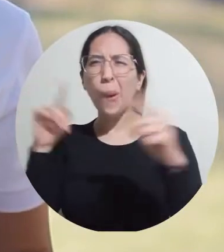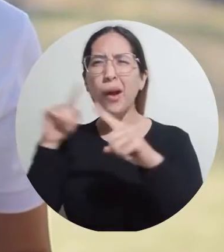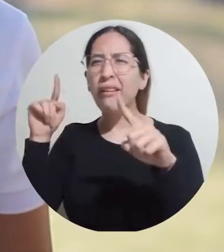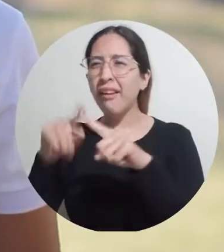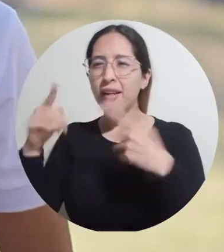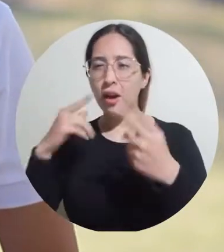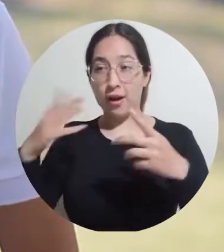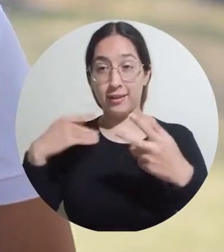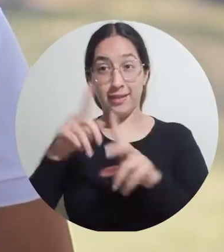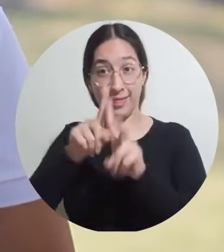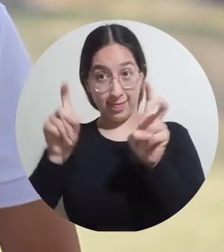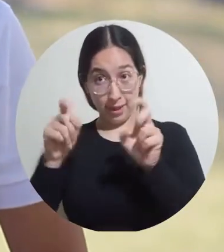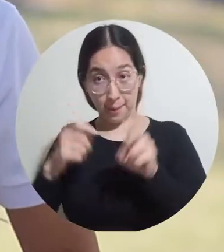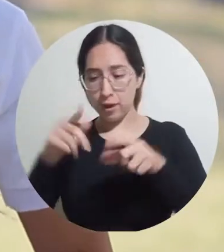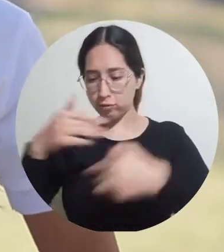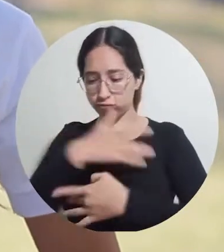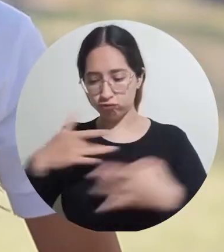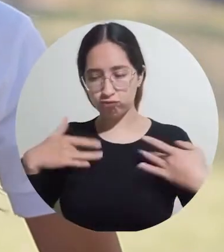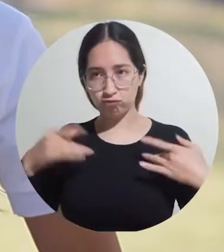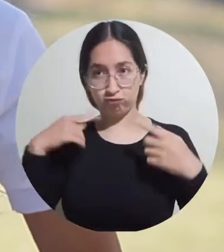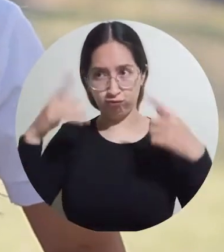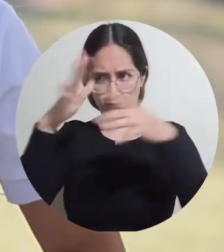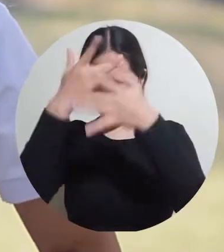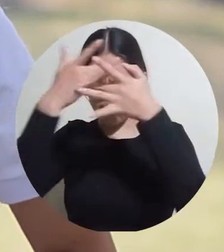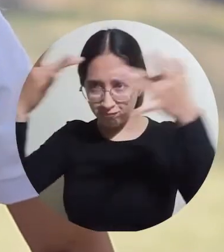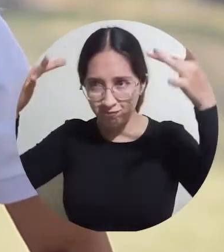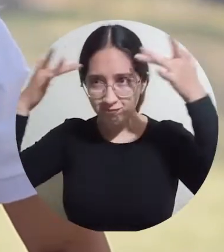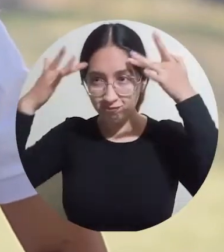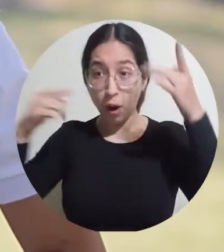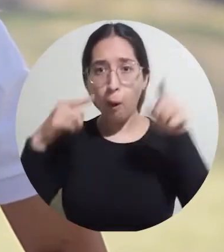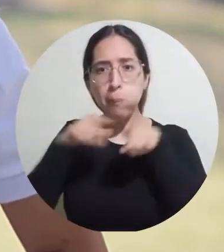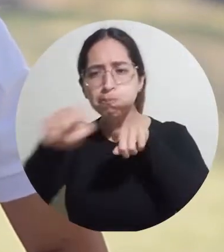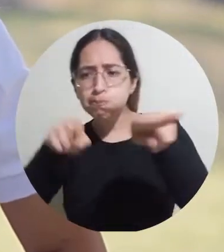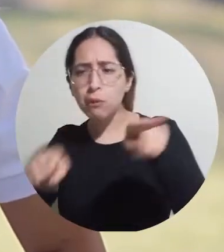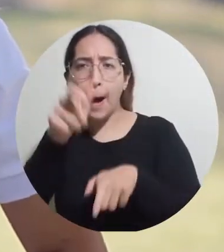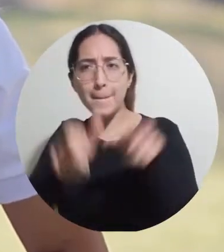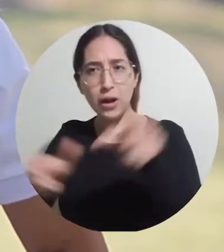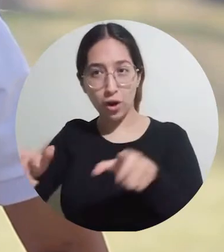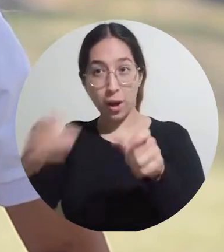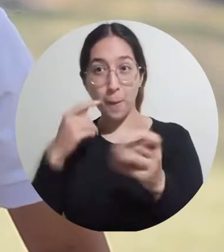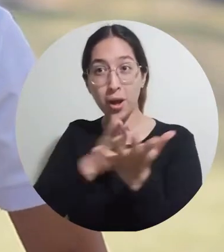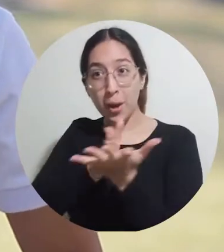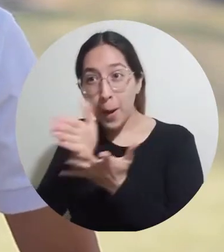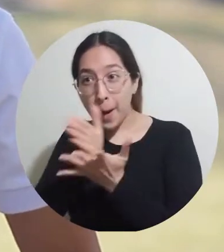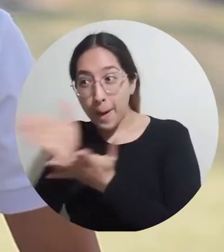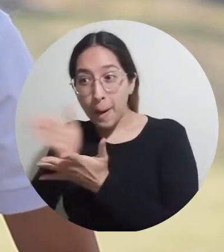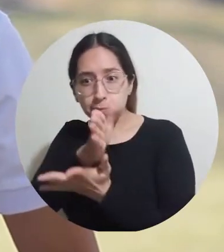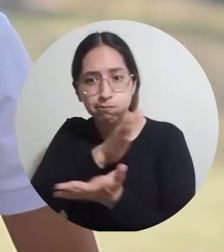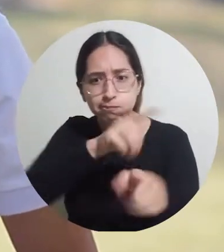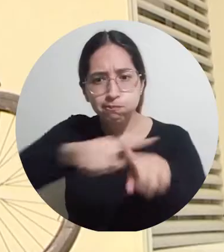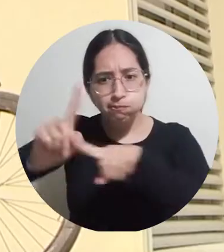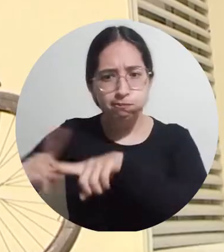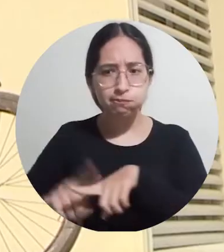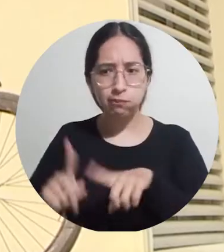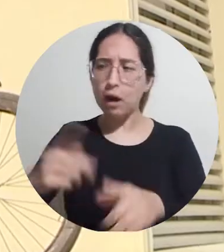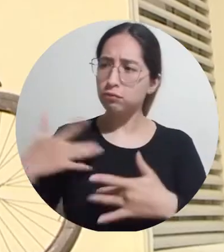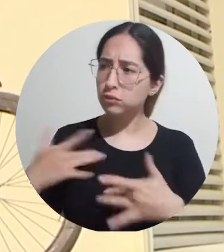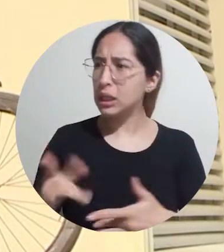iniciativa de apoyo y primeros auxilios psicológicos se integran voluntarios de todos los estamentos universitarios.